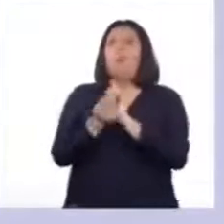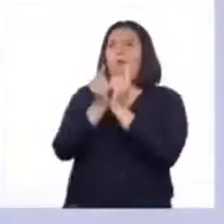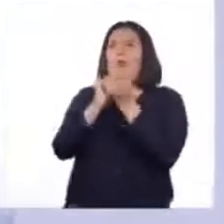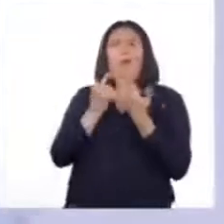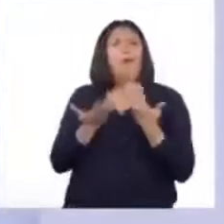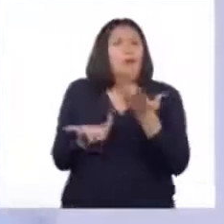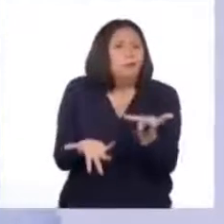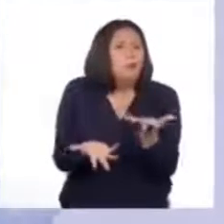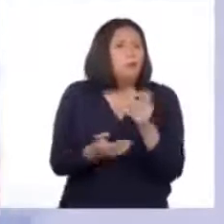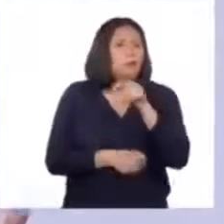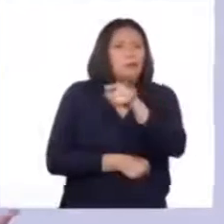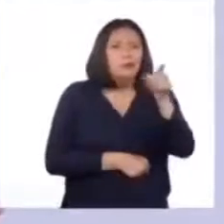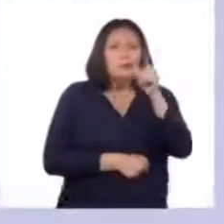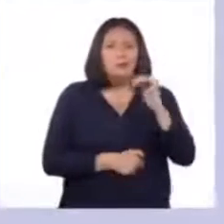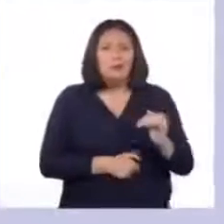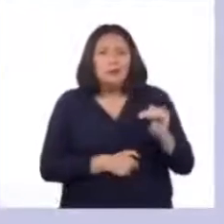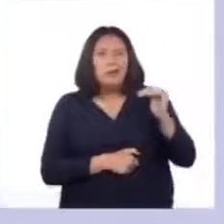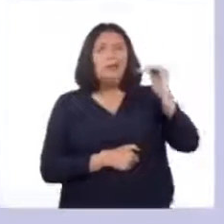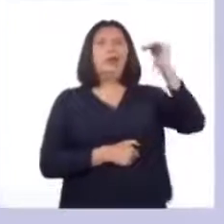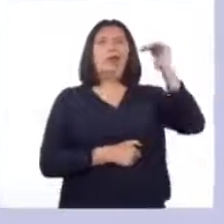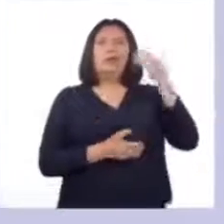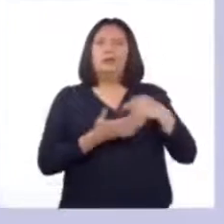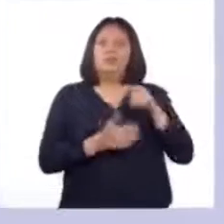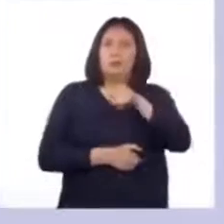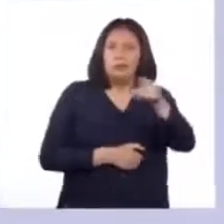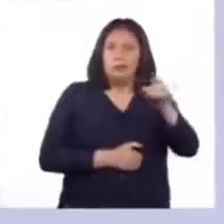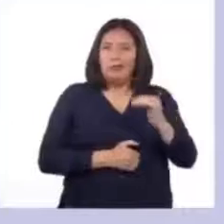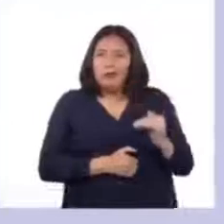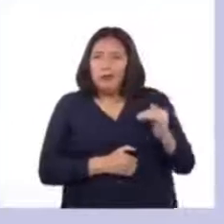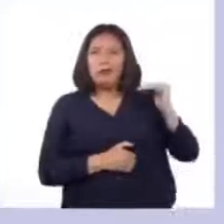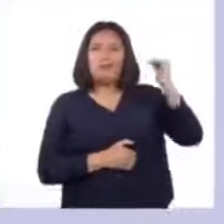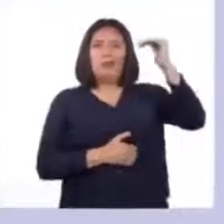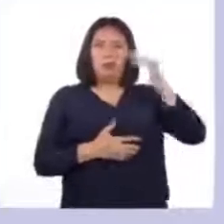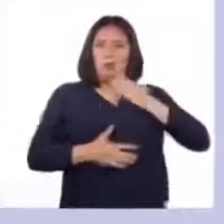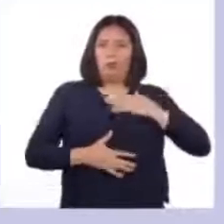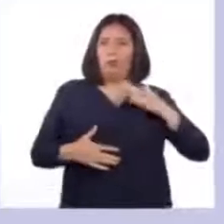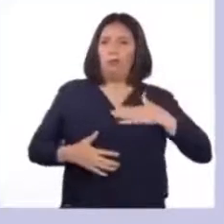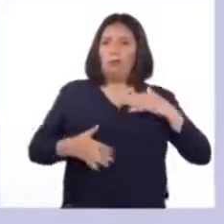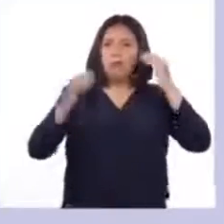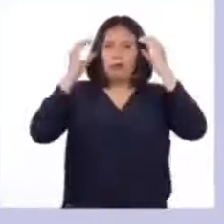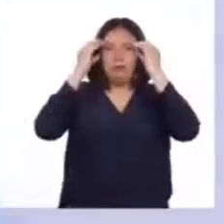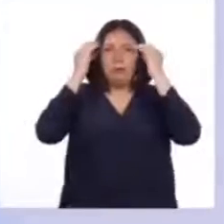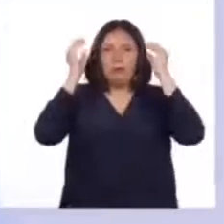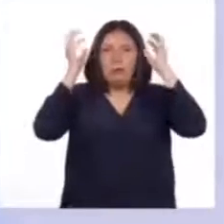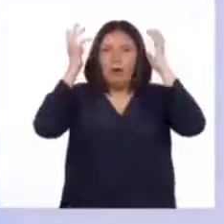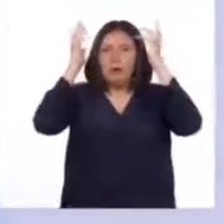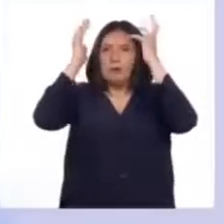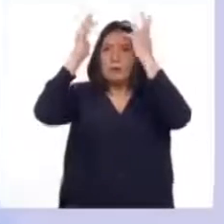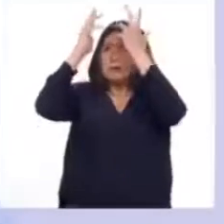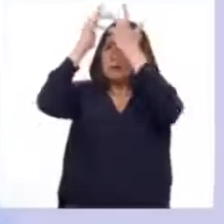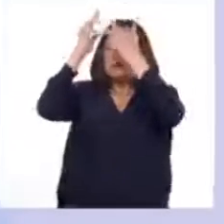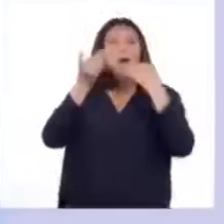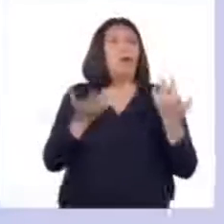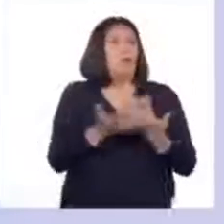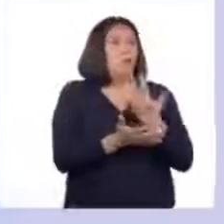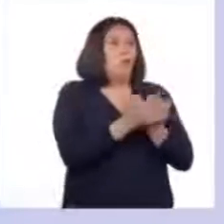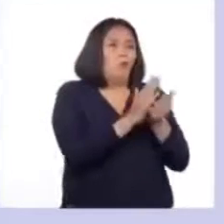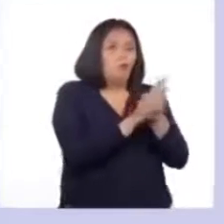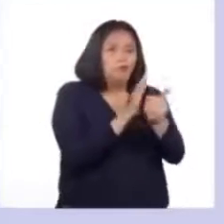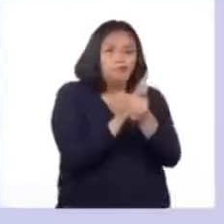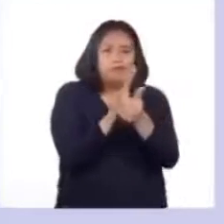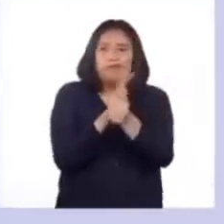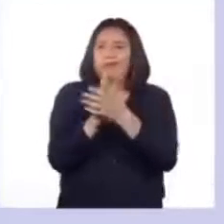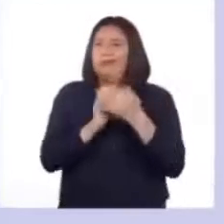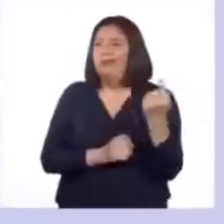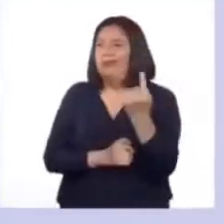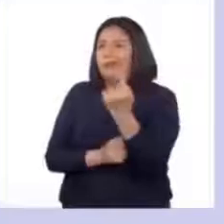Todos ustedes han ido creciendo y conforme crecían, sus cuerpos y sus mentes cambiaron. Ahora tienen nuevas habilidades y cada día